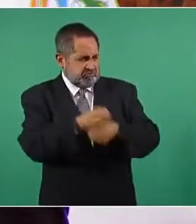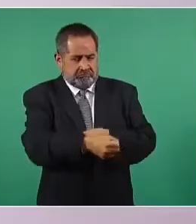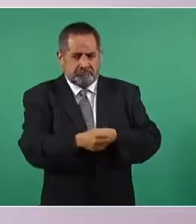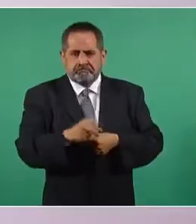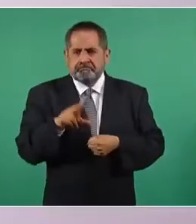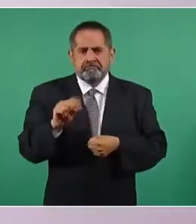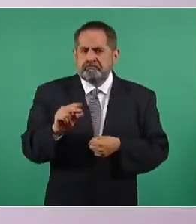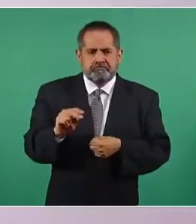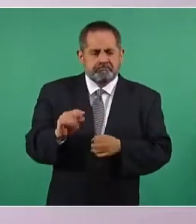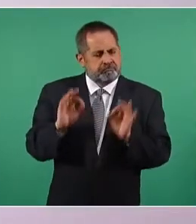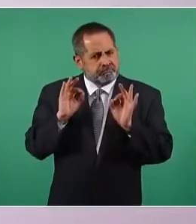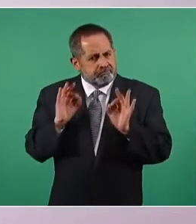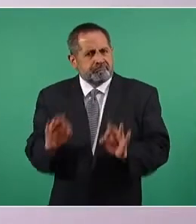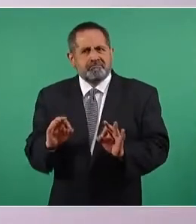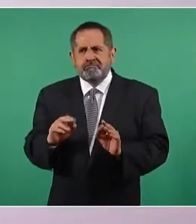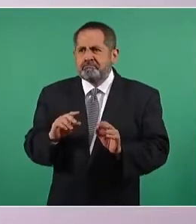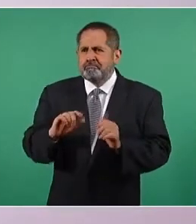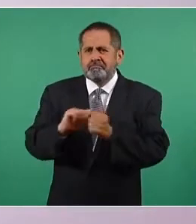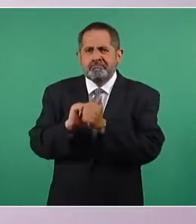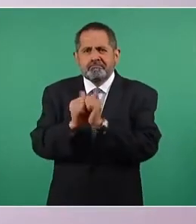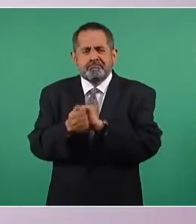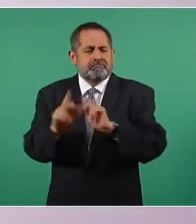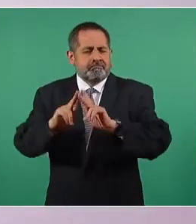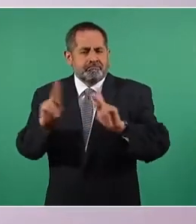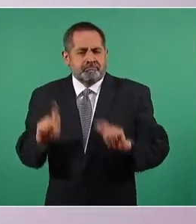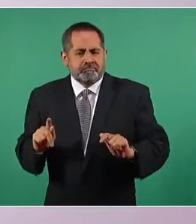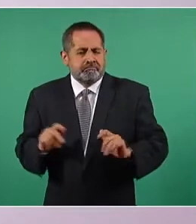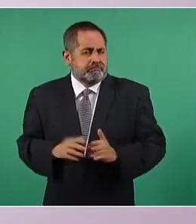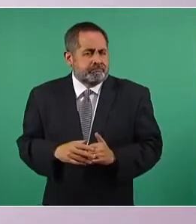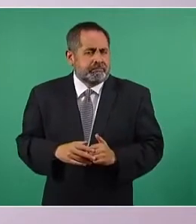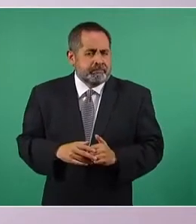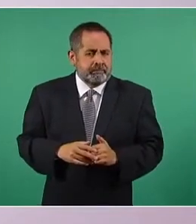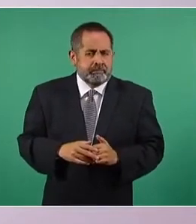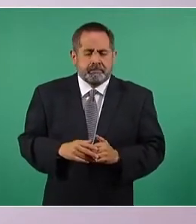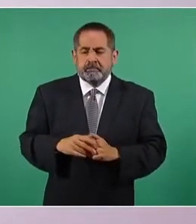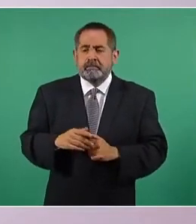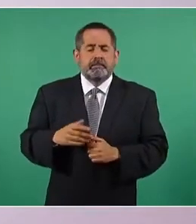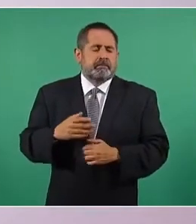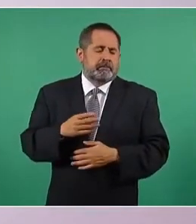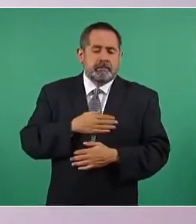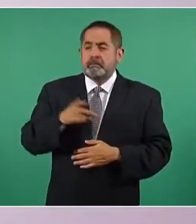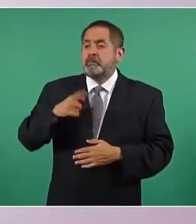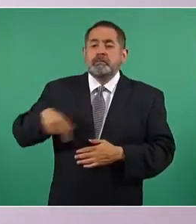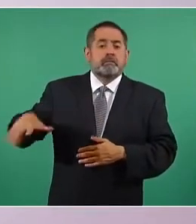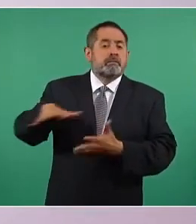Me alegra que así lo entiendan la mayoría de los mexicanos.